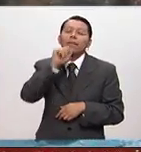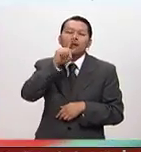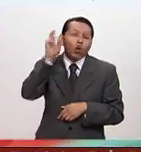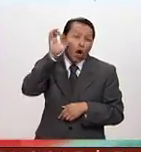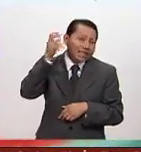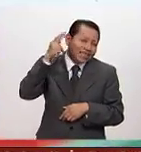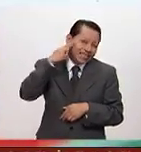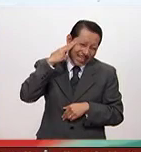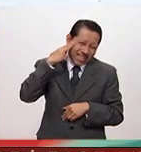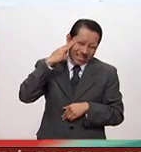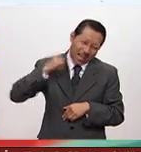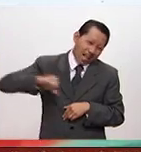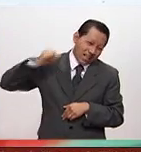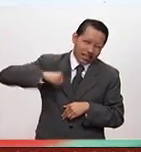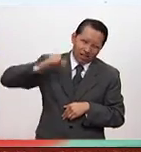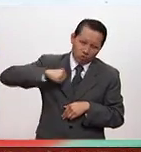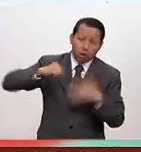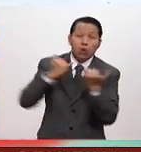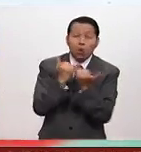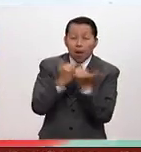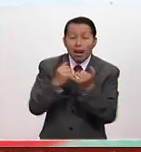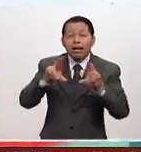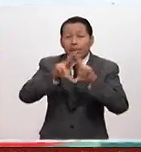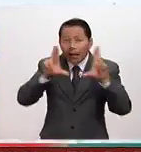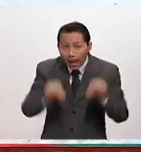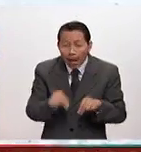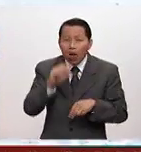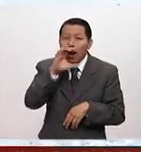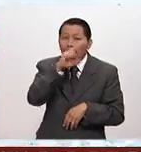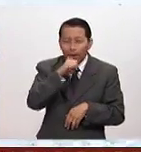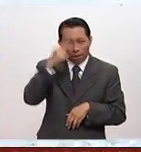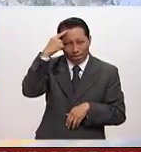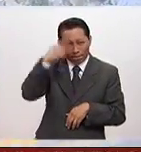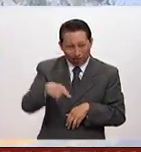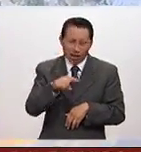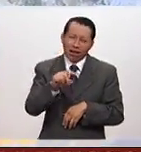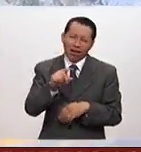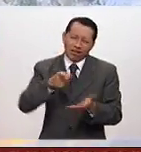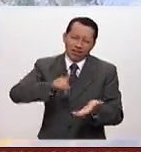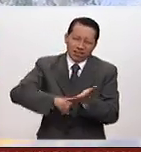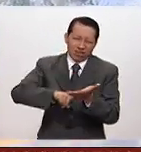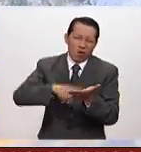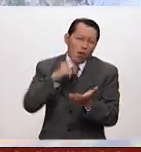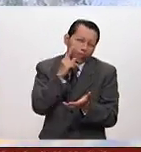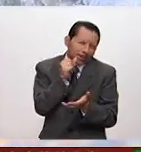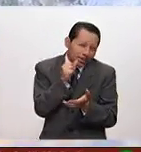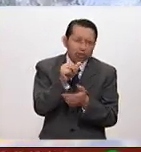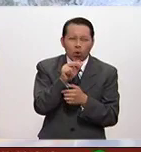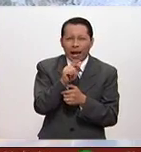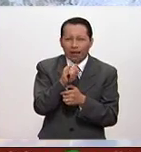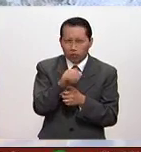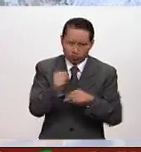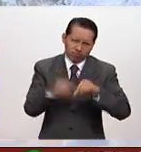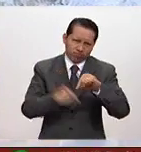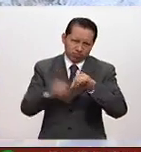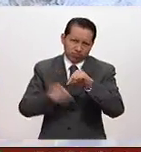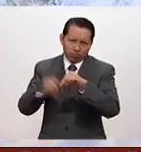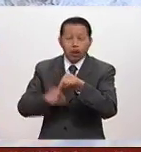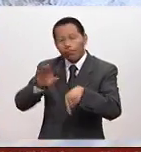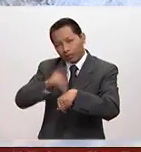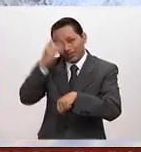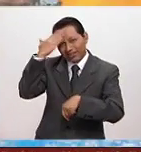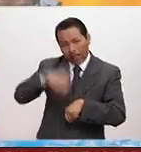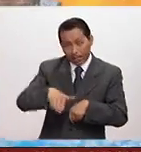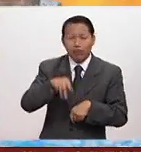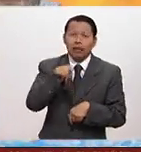masajes, daños de hielo y aplicaciones de calor para quitar el ácido láctico de los músculos porque recordemos que aunque Phelps sigue dominando, ya